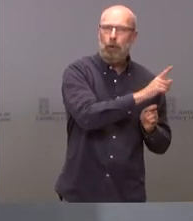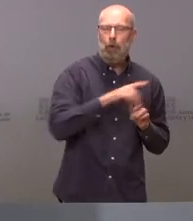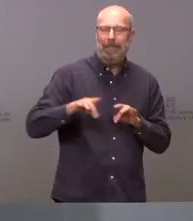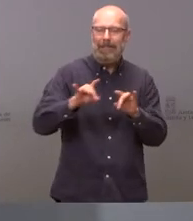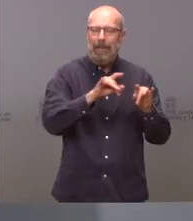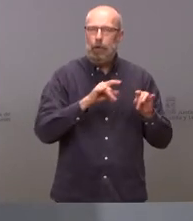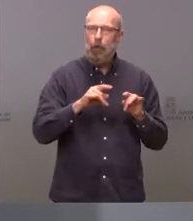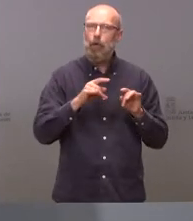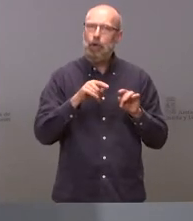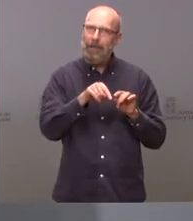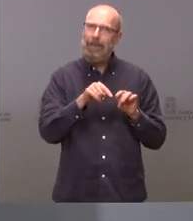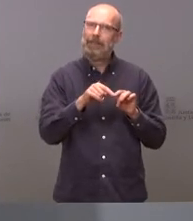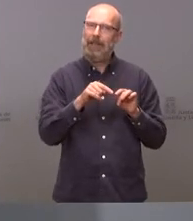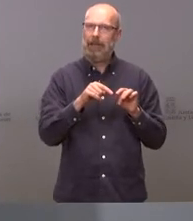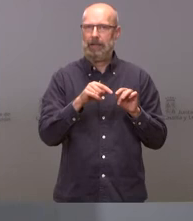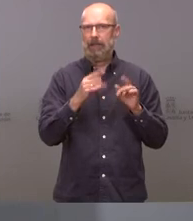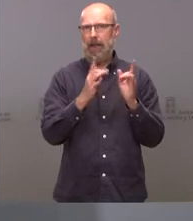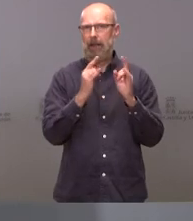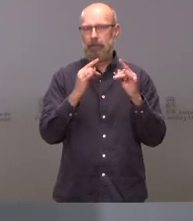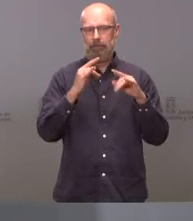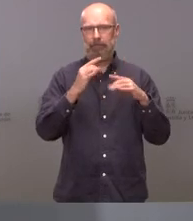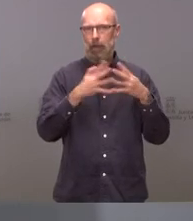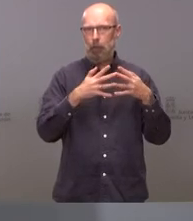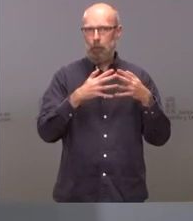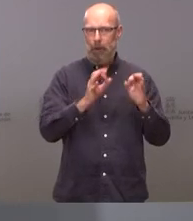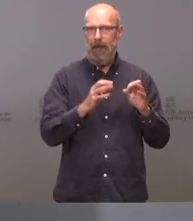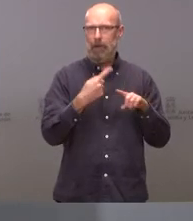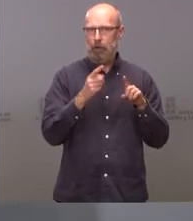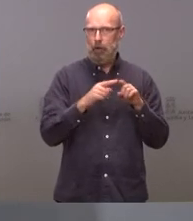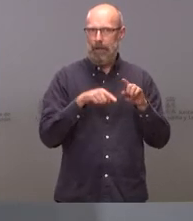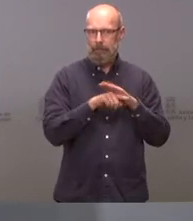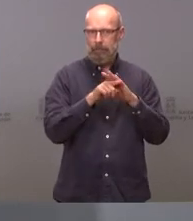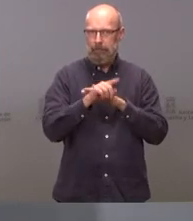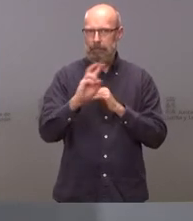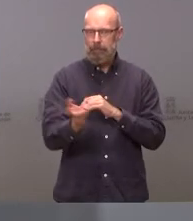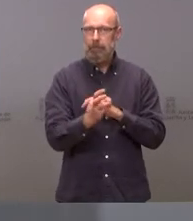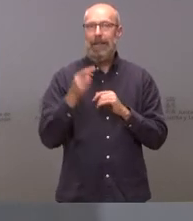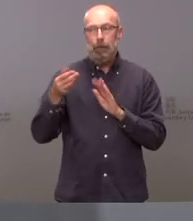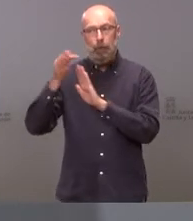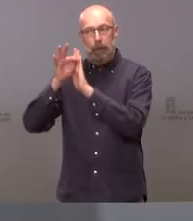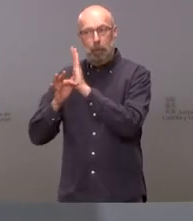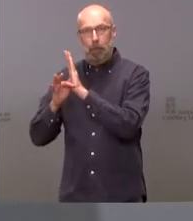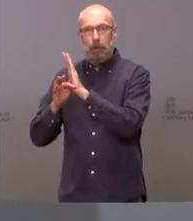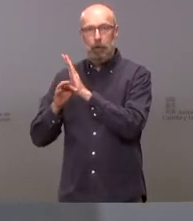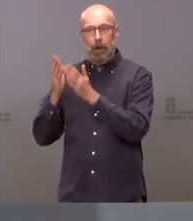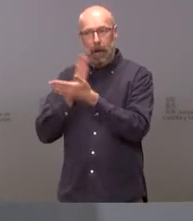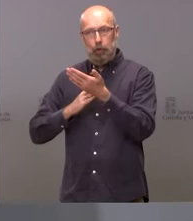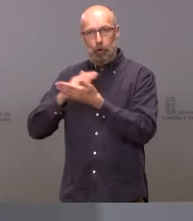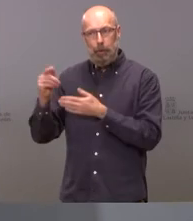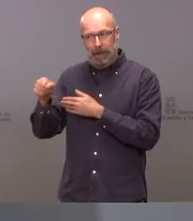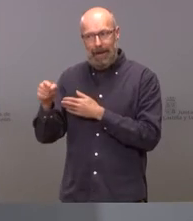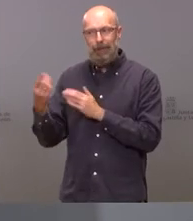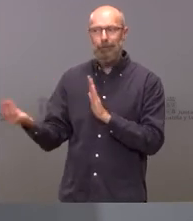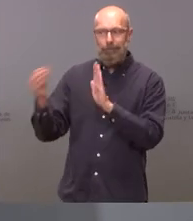es debido y que si eso es debido en los presupuestos del Estado en la financiación autonómica pues debería de ocurrir lo mismo